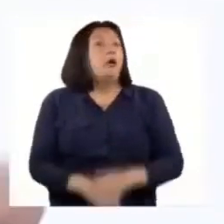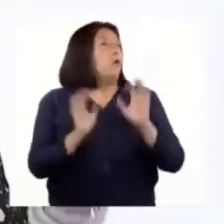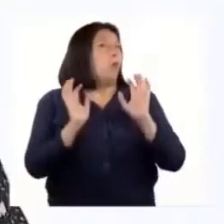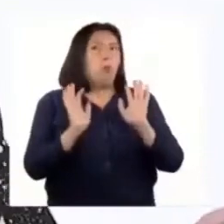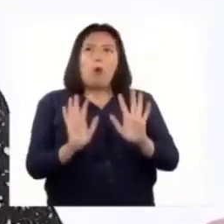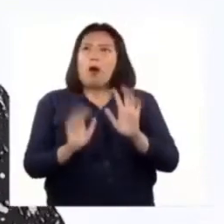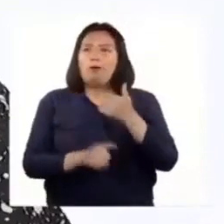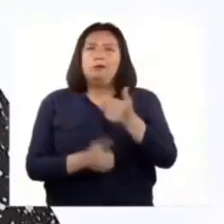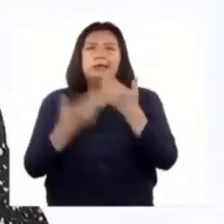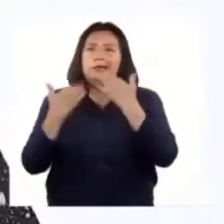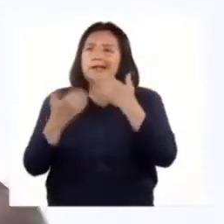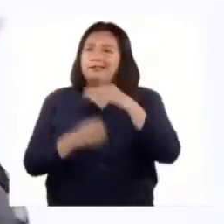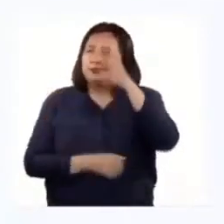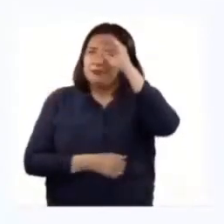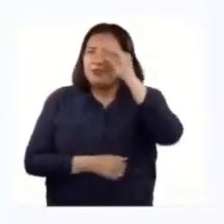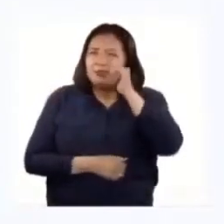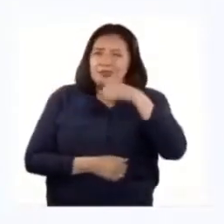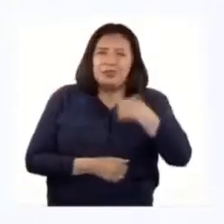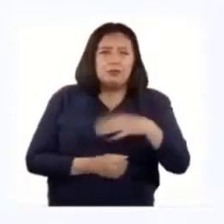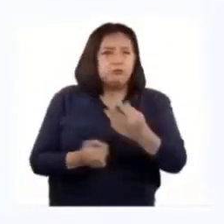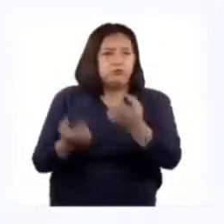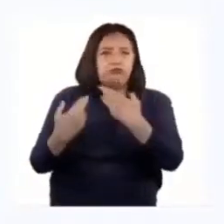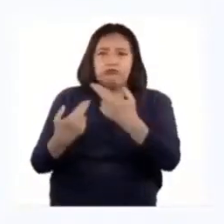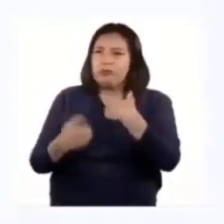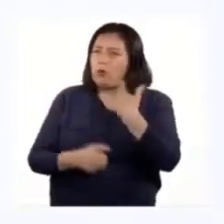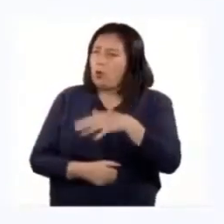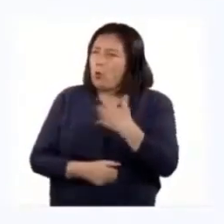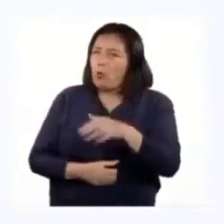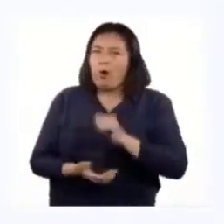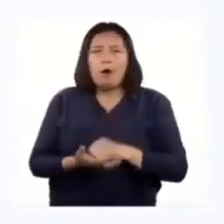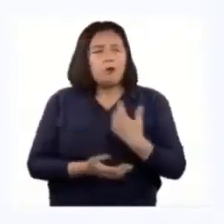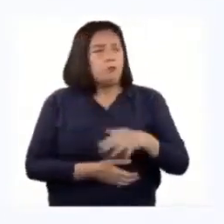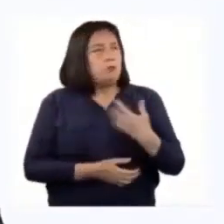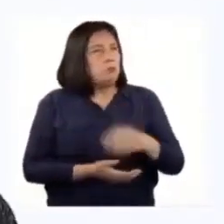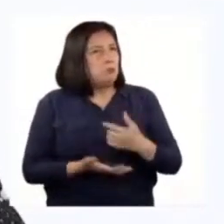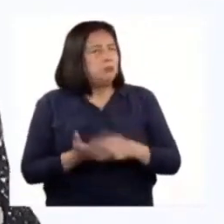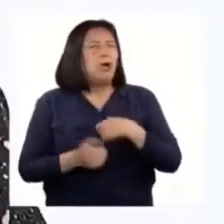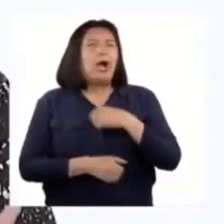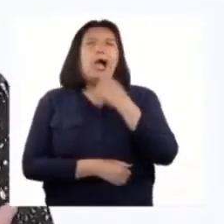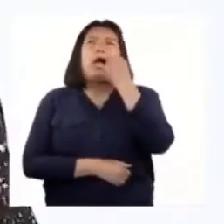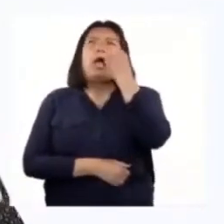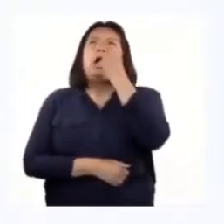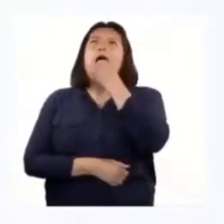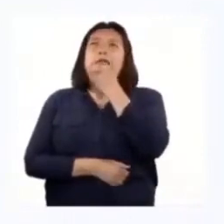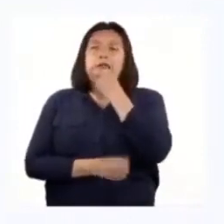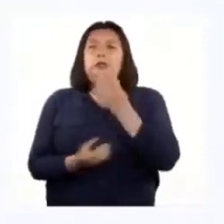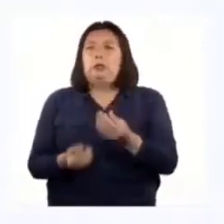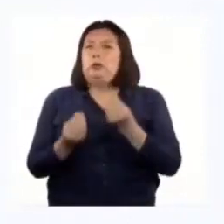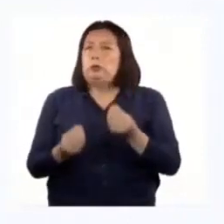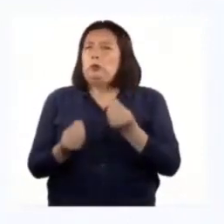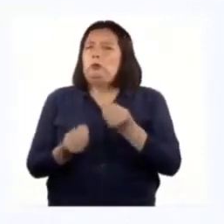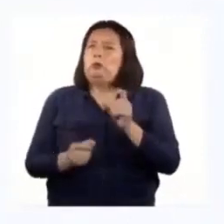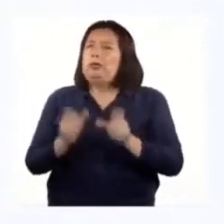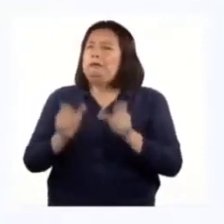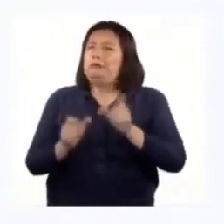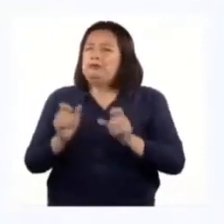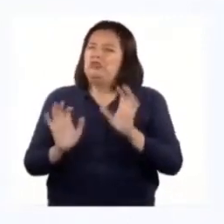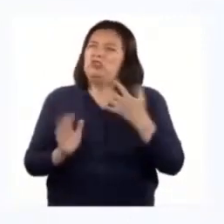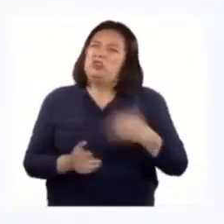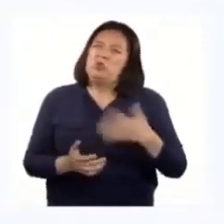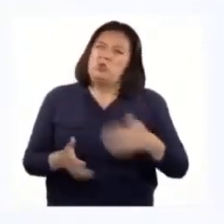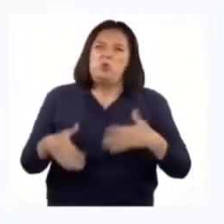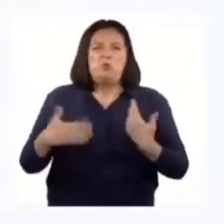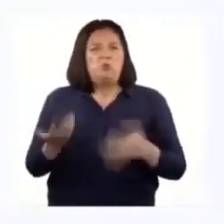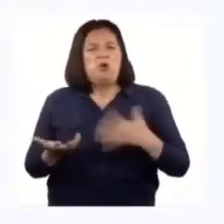¡Genial! Muchas gracias chicos y chicas por sus respuestas. Me ha servido un montón entender cómo ciertas actividades del ser humano pueden causar la